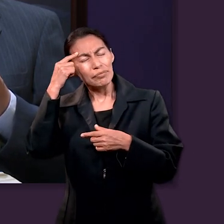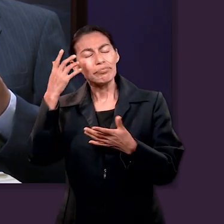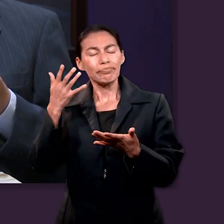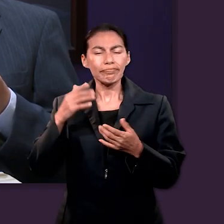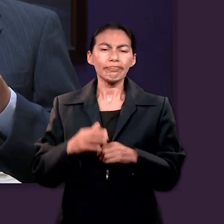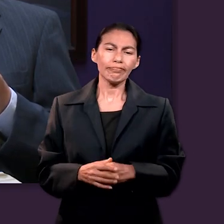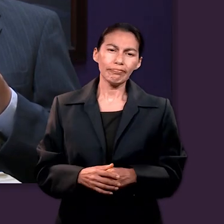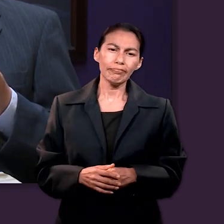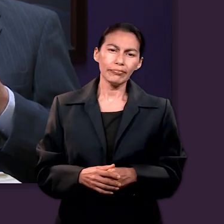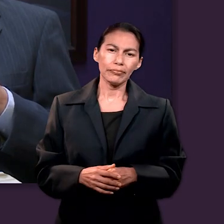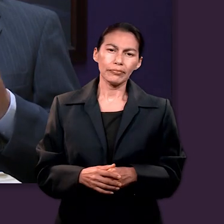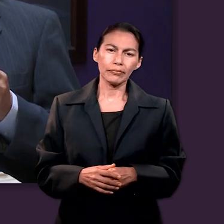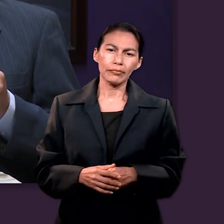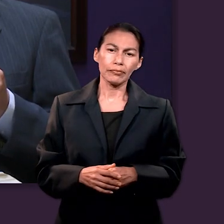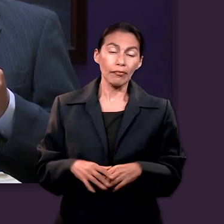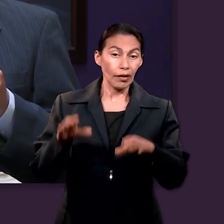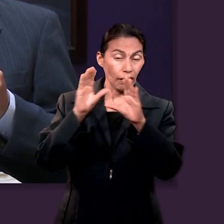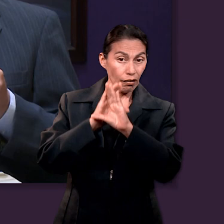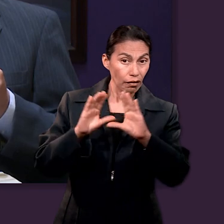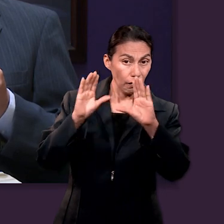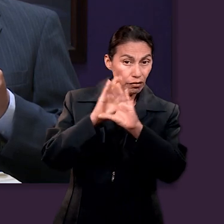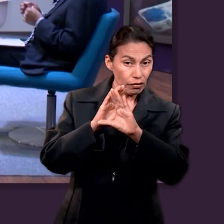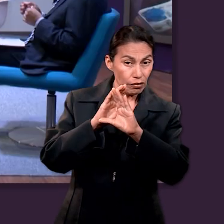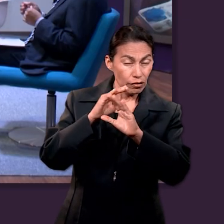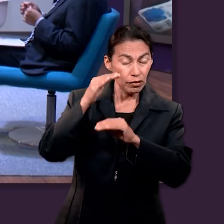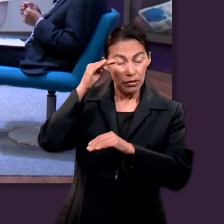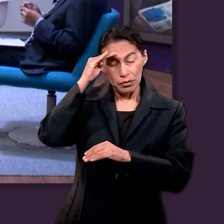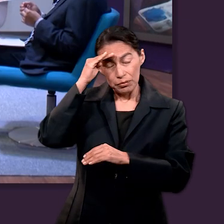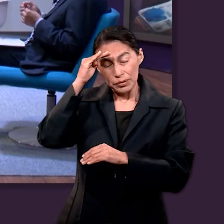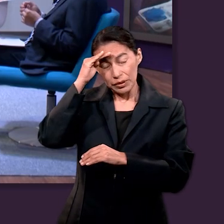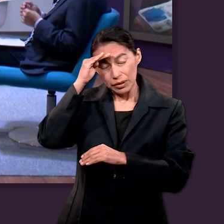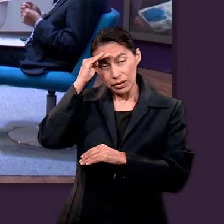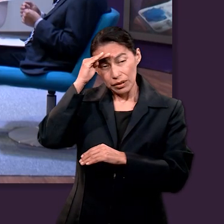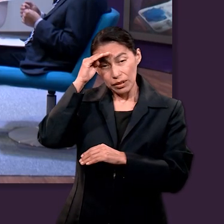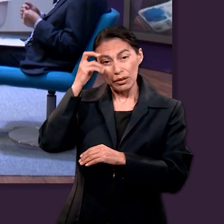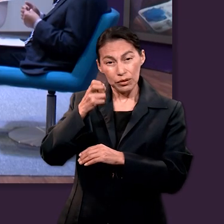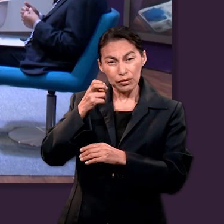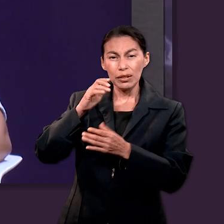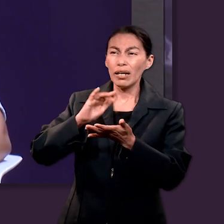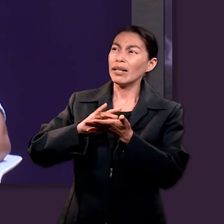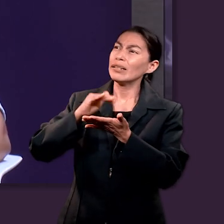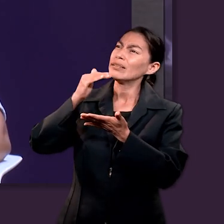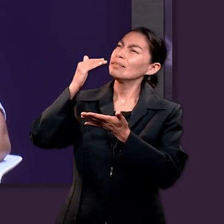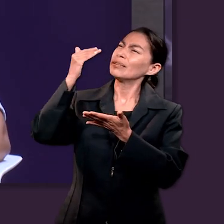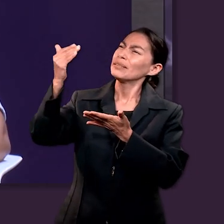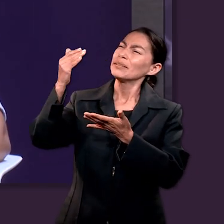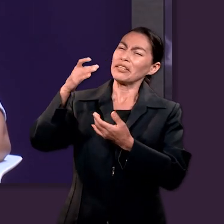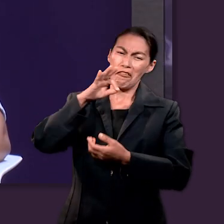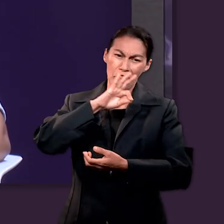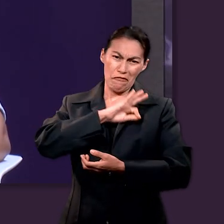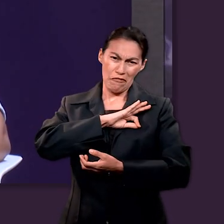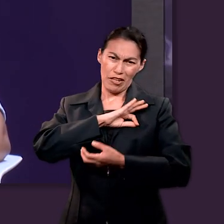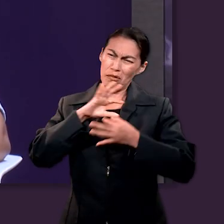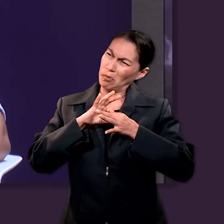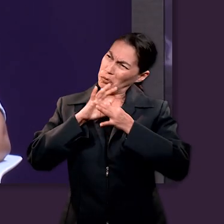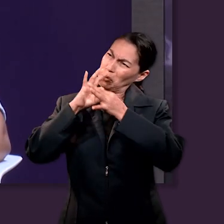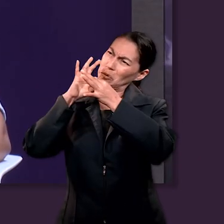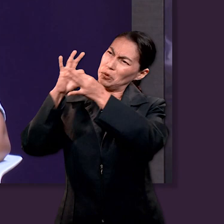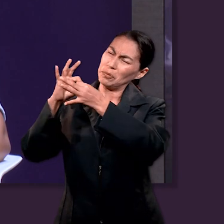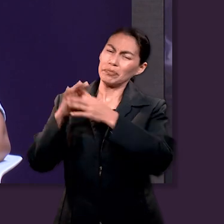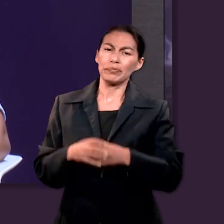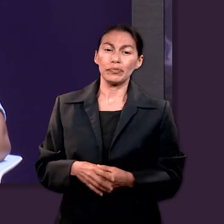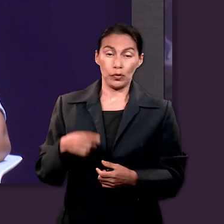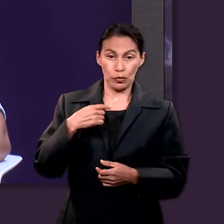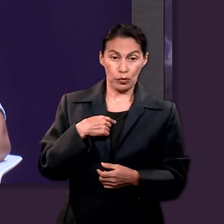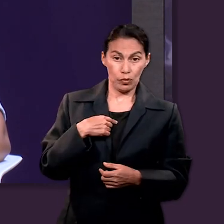canto en cualquier momento. Y esto es que es un acto de fe. El estar agradecido, el estar